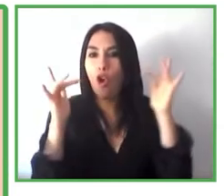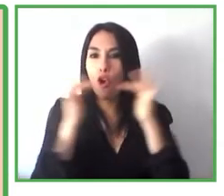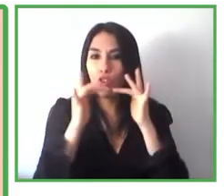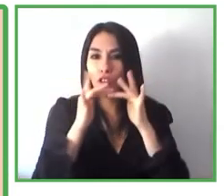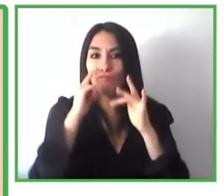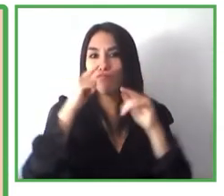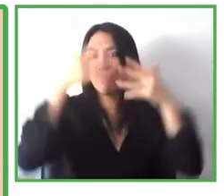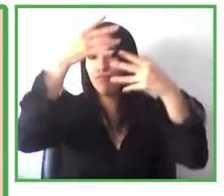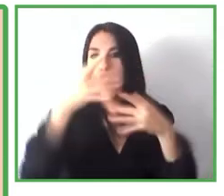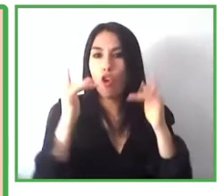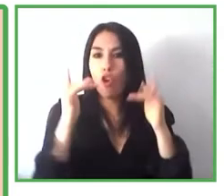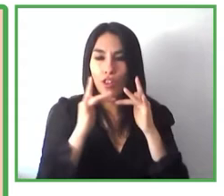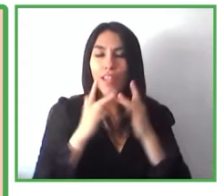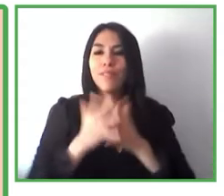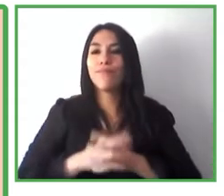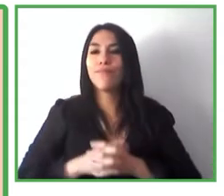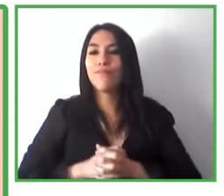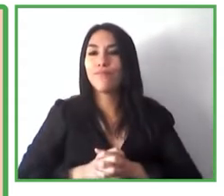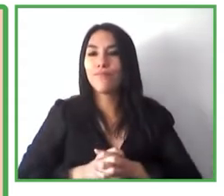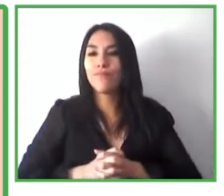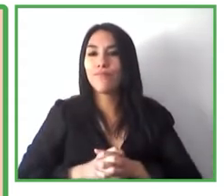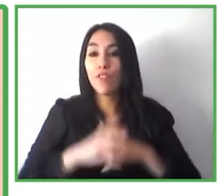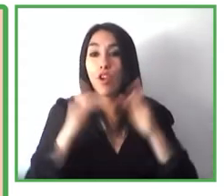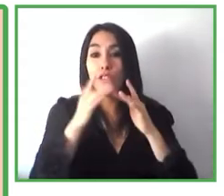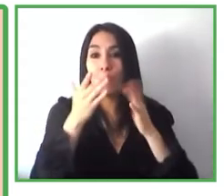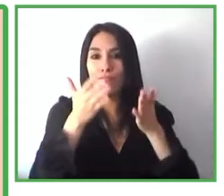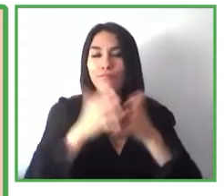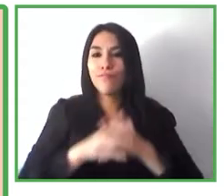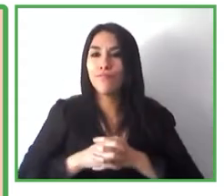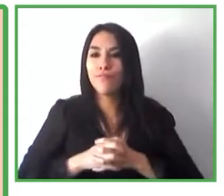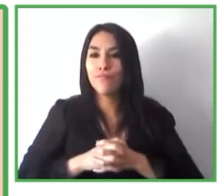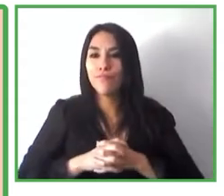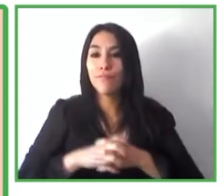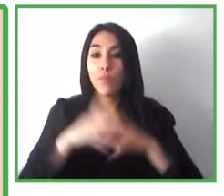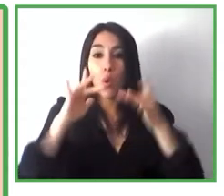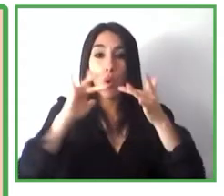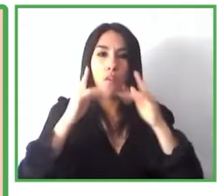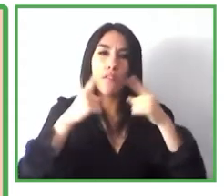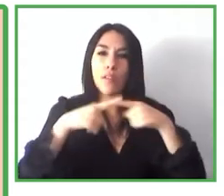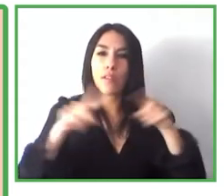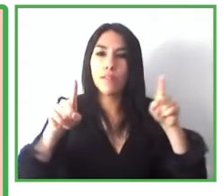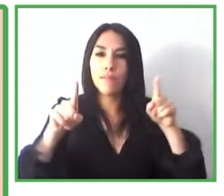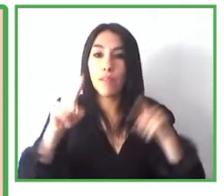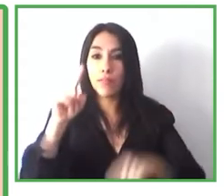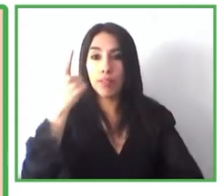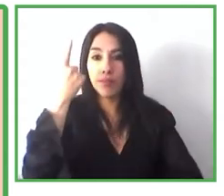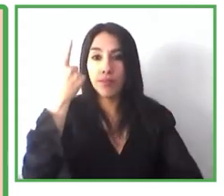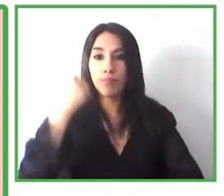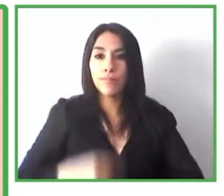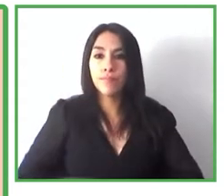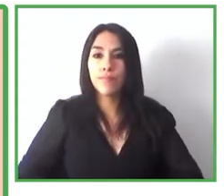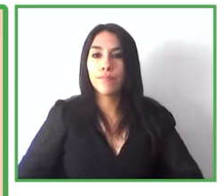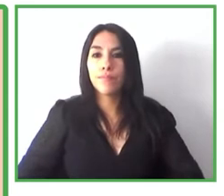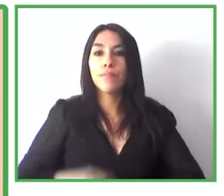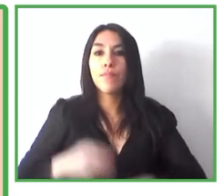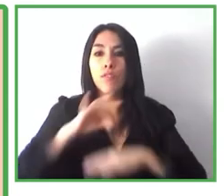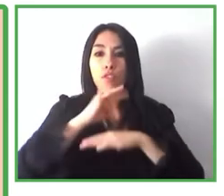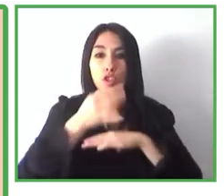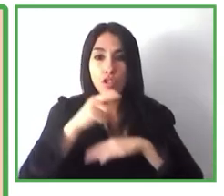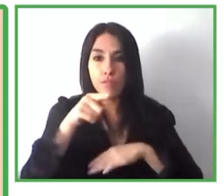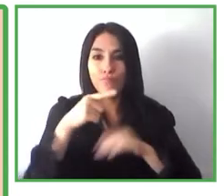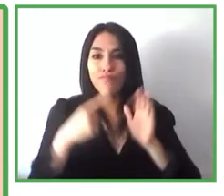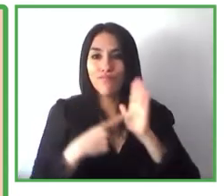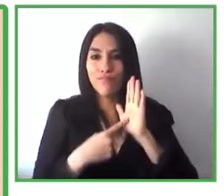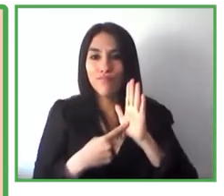es miembro de la red europea de Libin Labs que es la principal federación internacional de laboratorios vivos y también somos miembros